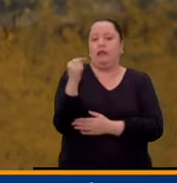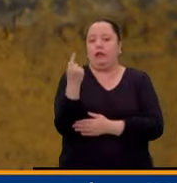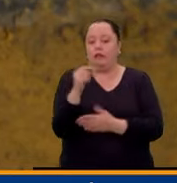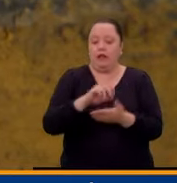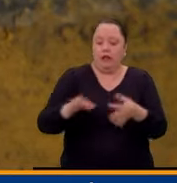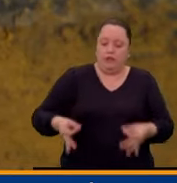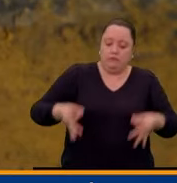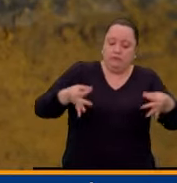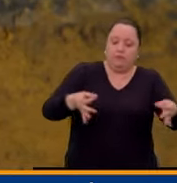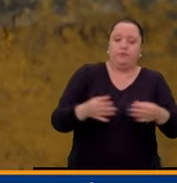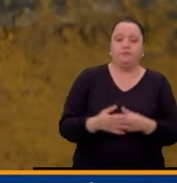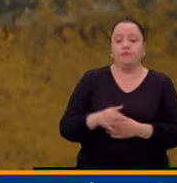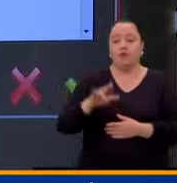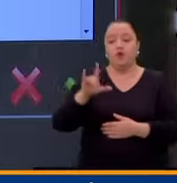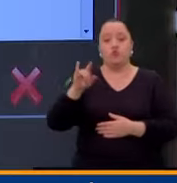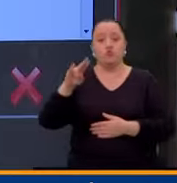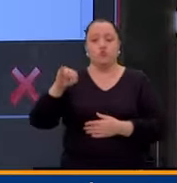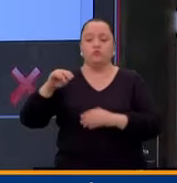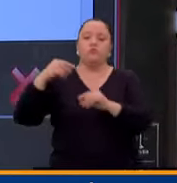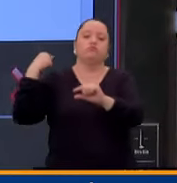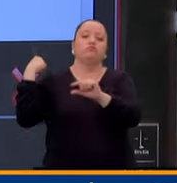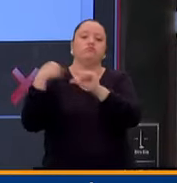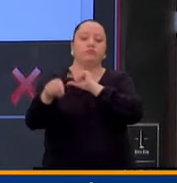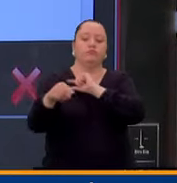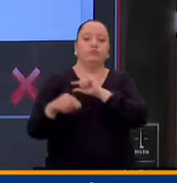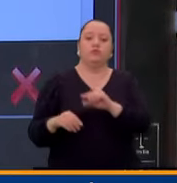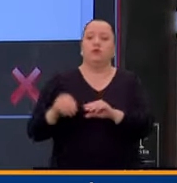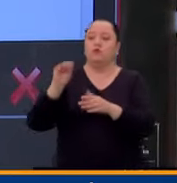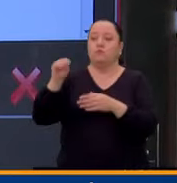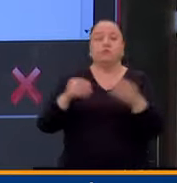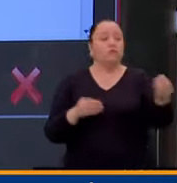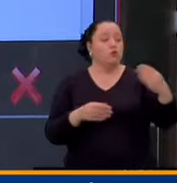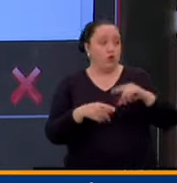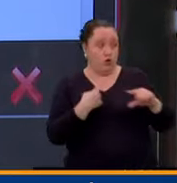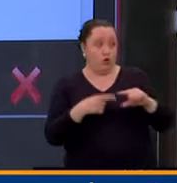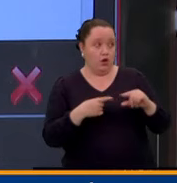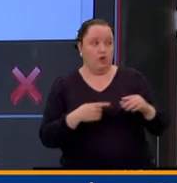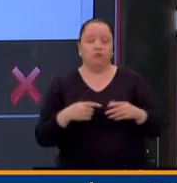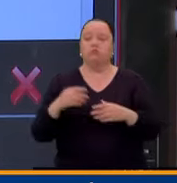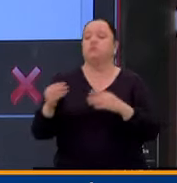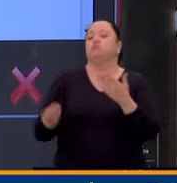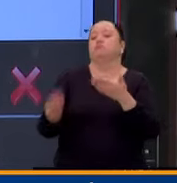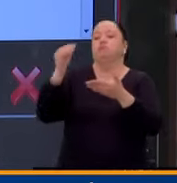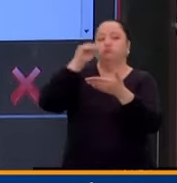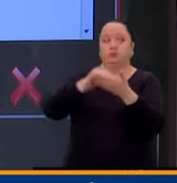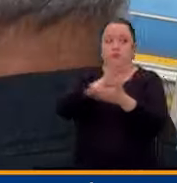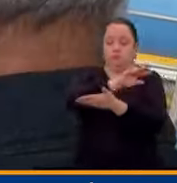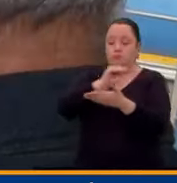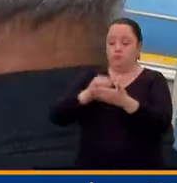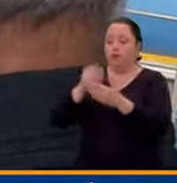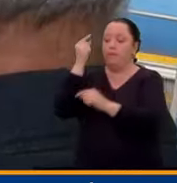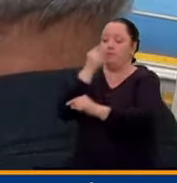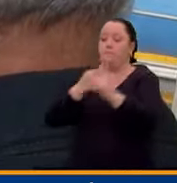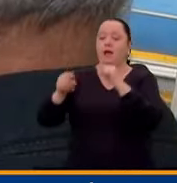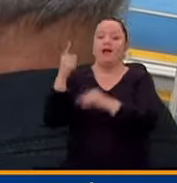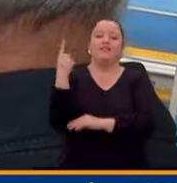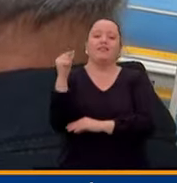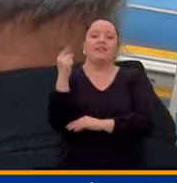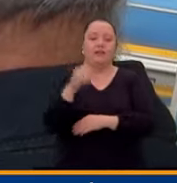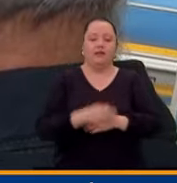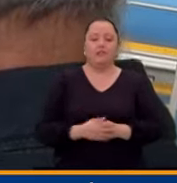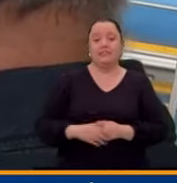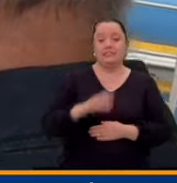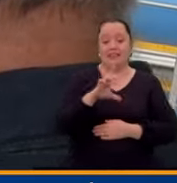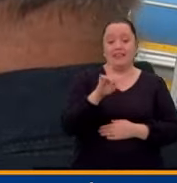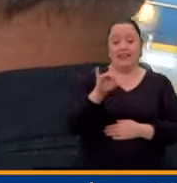De la plataforma RURN se emite un correo, el nos facilita al cliente una vez llega al CDA, el certificado le llegará allí digital. El CDA